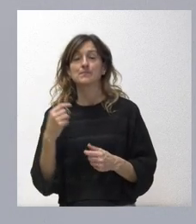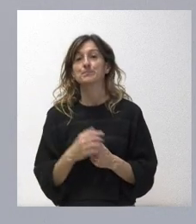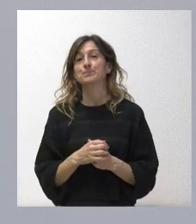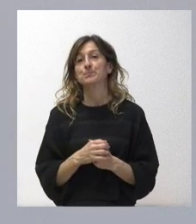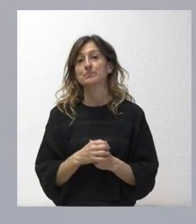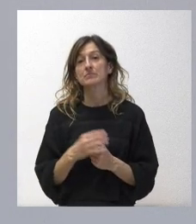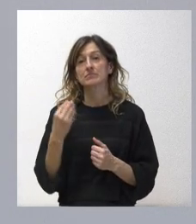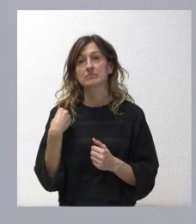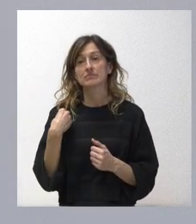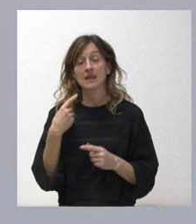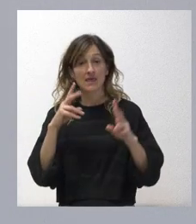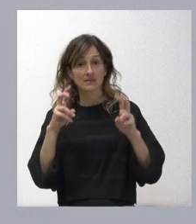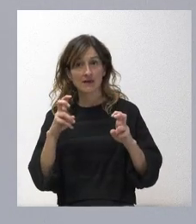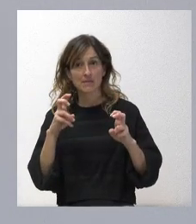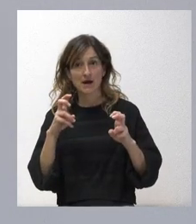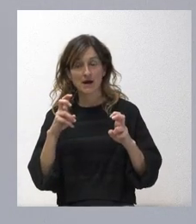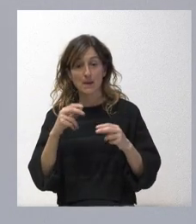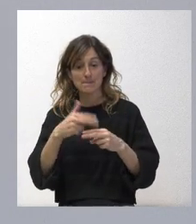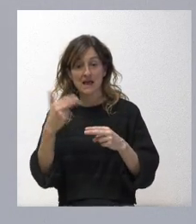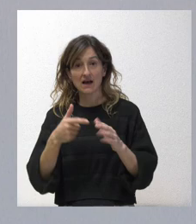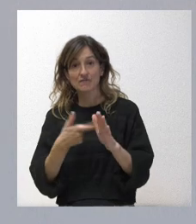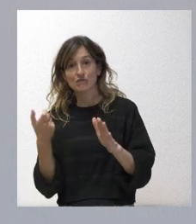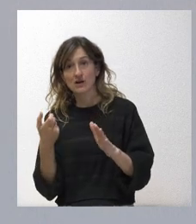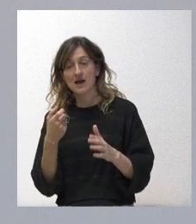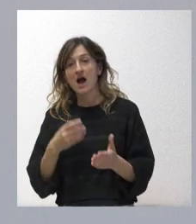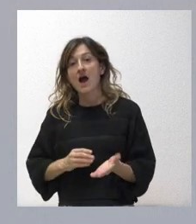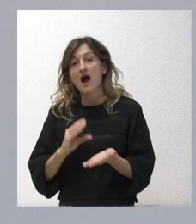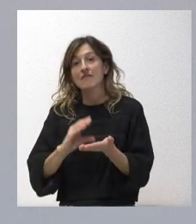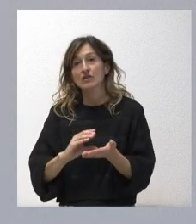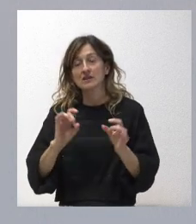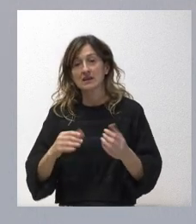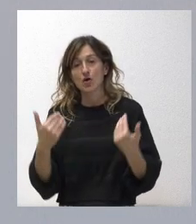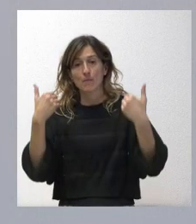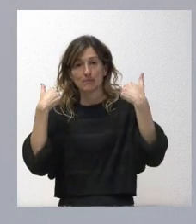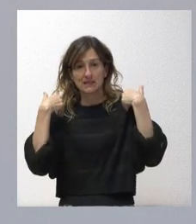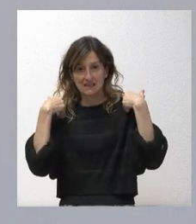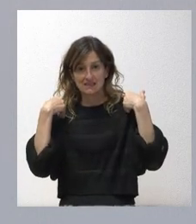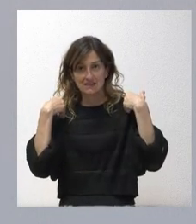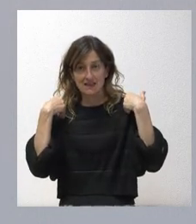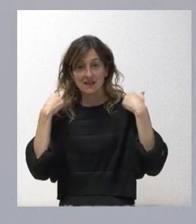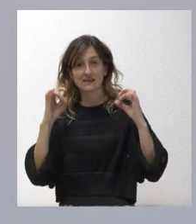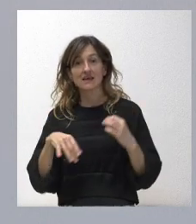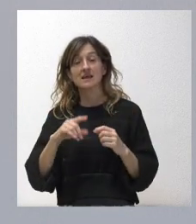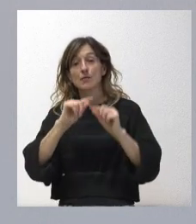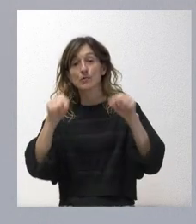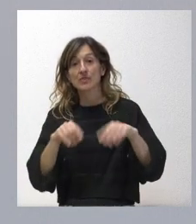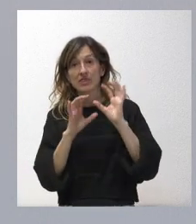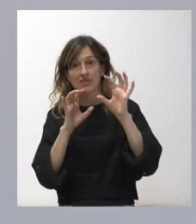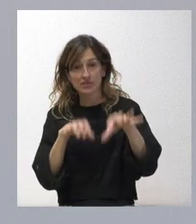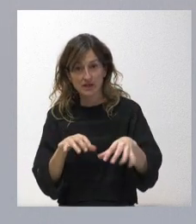se afrontaría la eliminación de este peaje, lógicamente por quien sea competente para ello. Usted sabe que en la provincia de León hay alguna